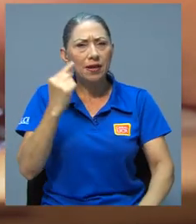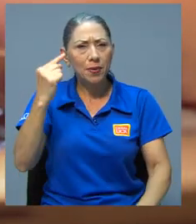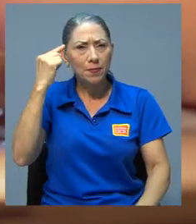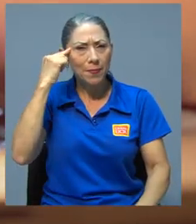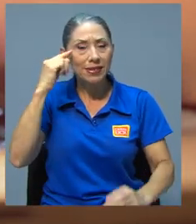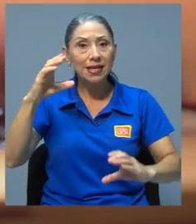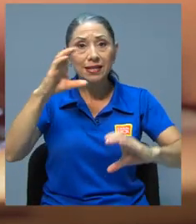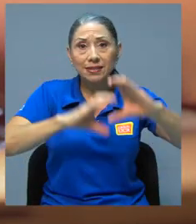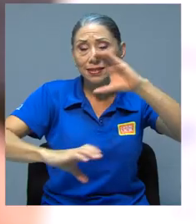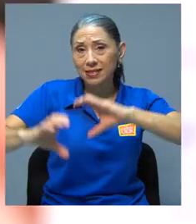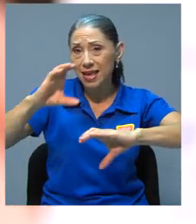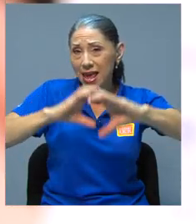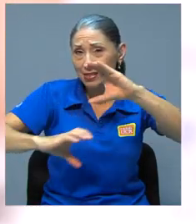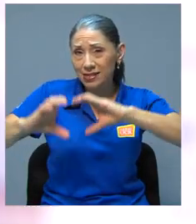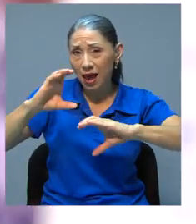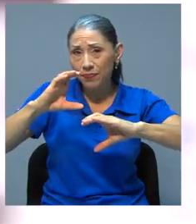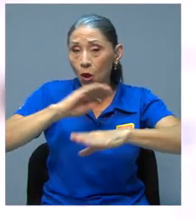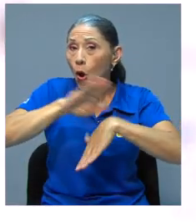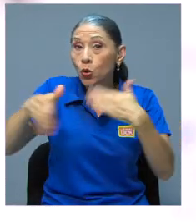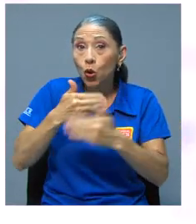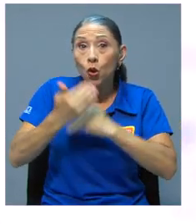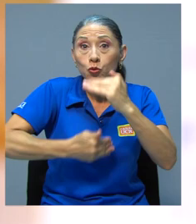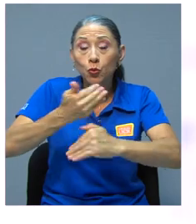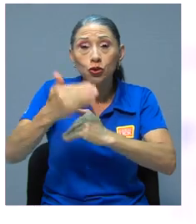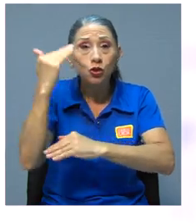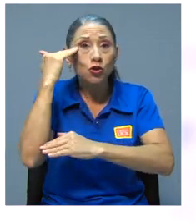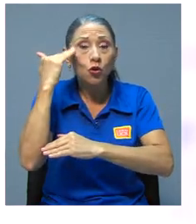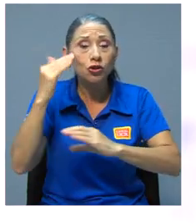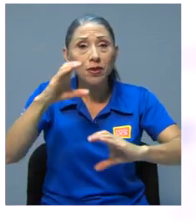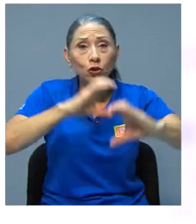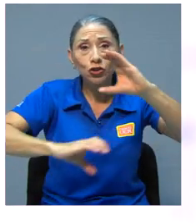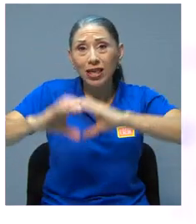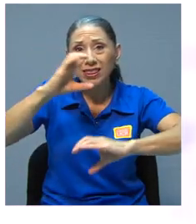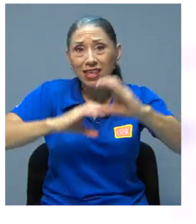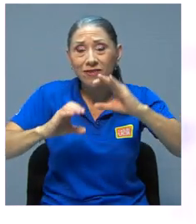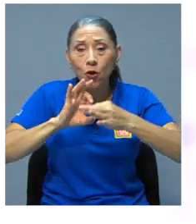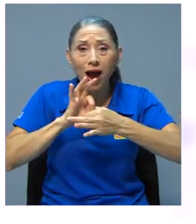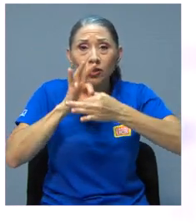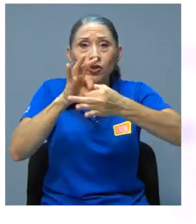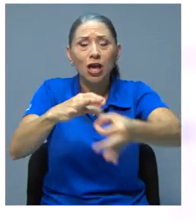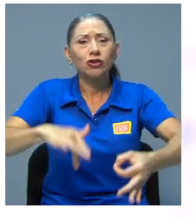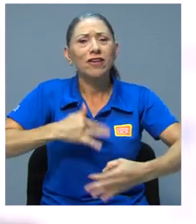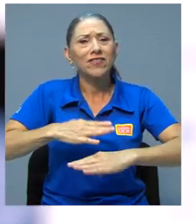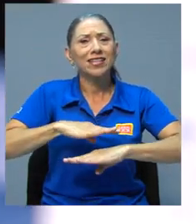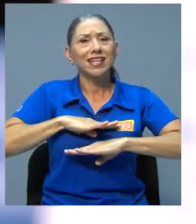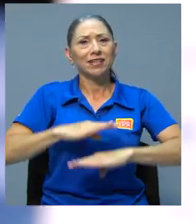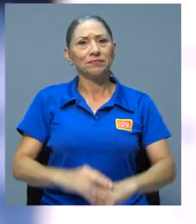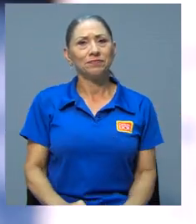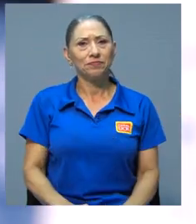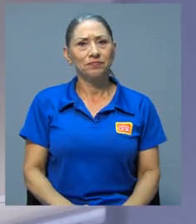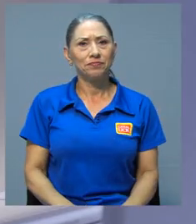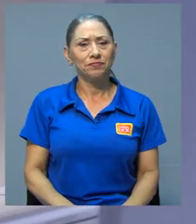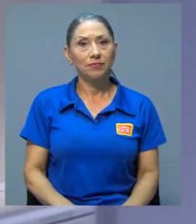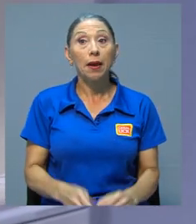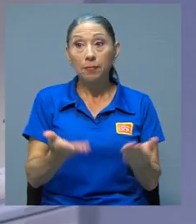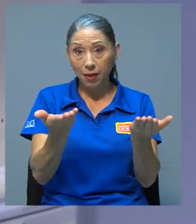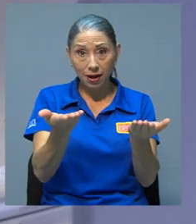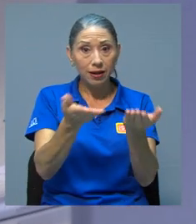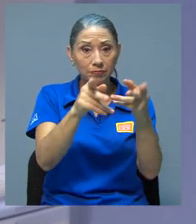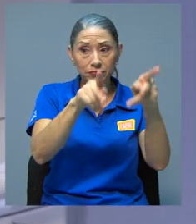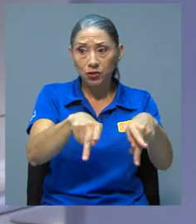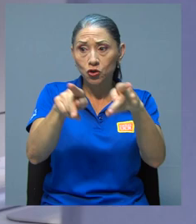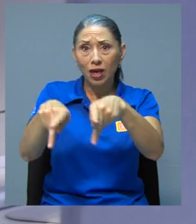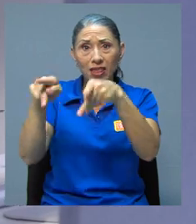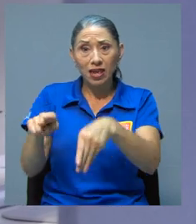ciencia o todos los procesos de conocimiento científico como asociados a bienestar. ¿Para qué la